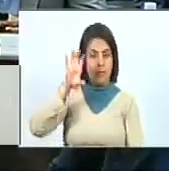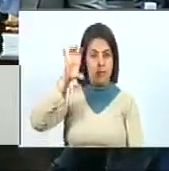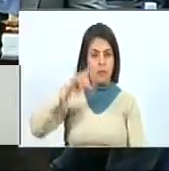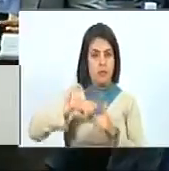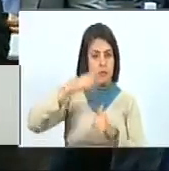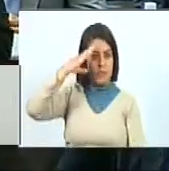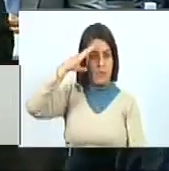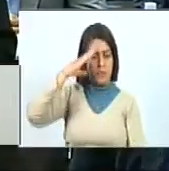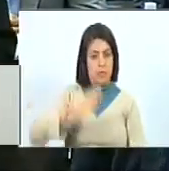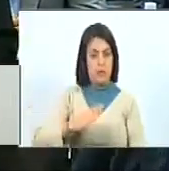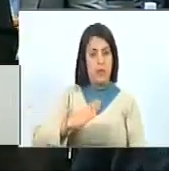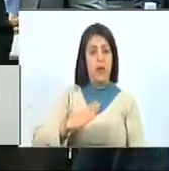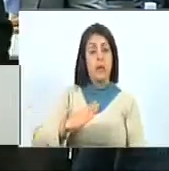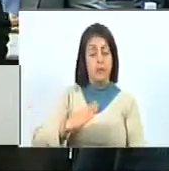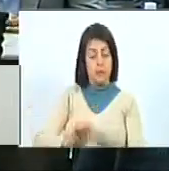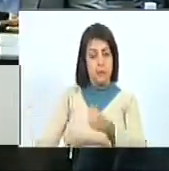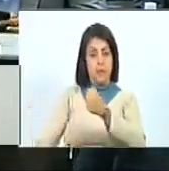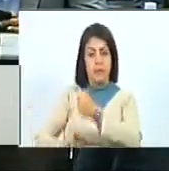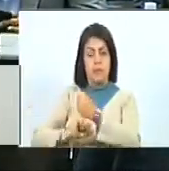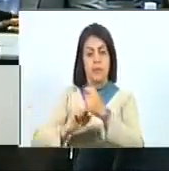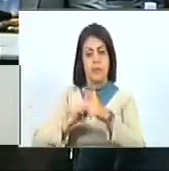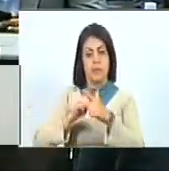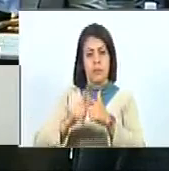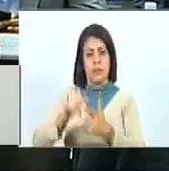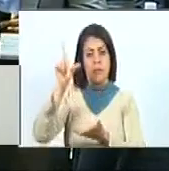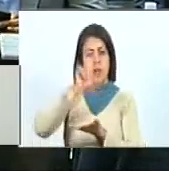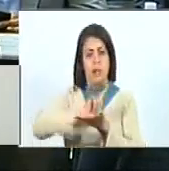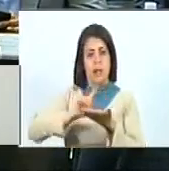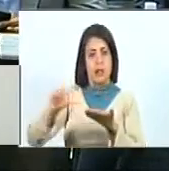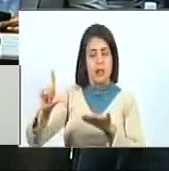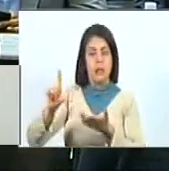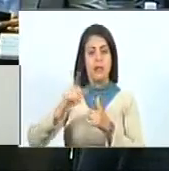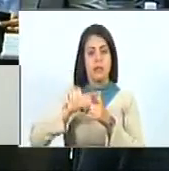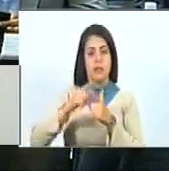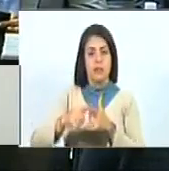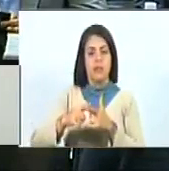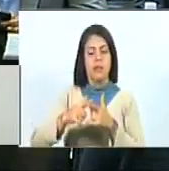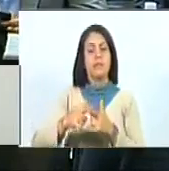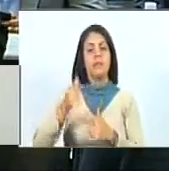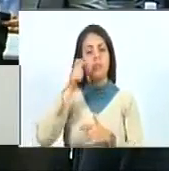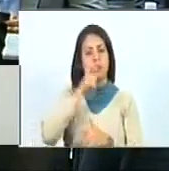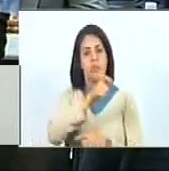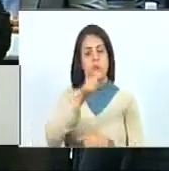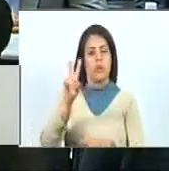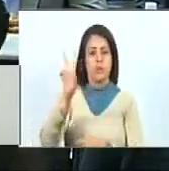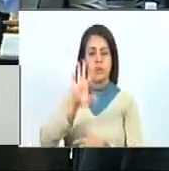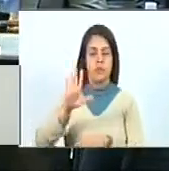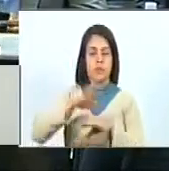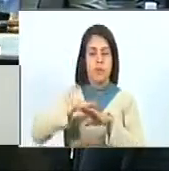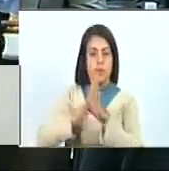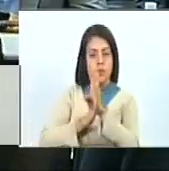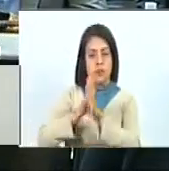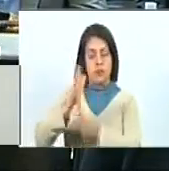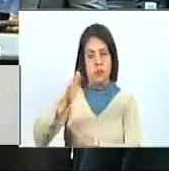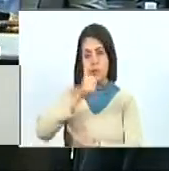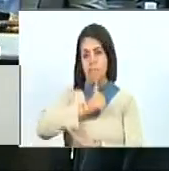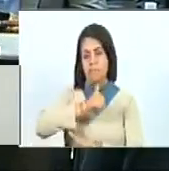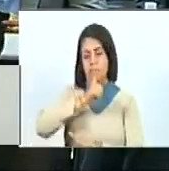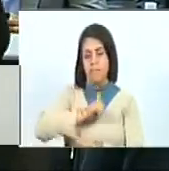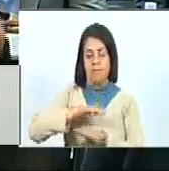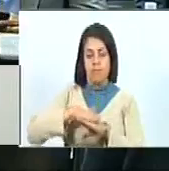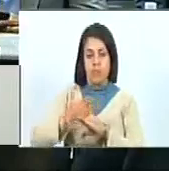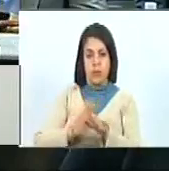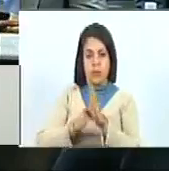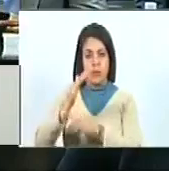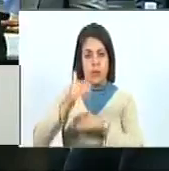un soldado que viene de las bases, y qué tan leal y el estirpe que tiene el pueblo venezolano para seguir resistiendo y